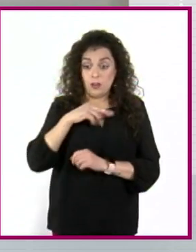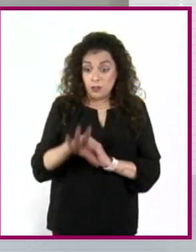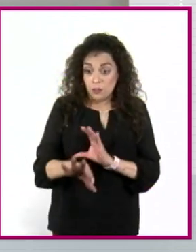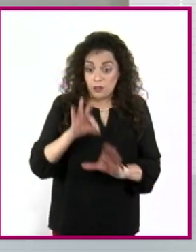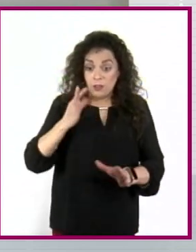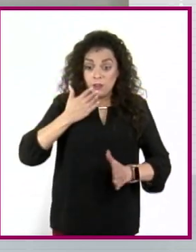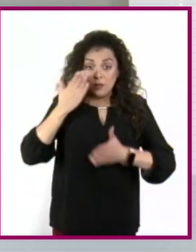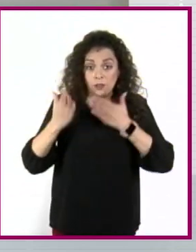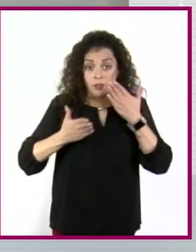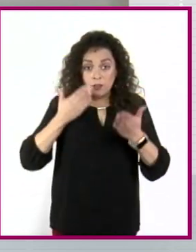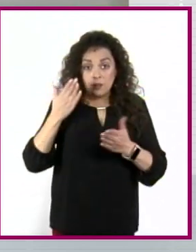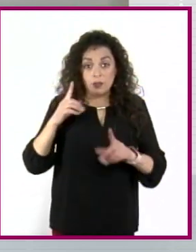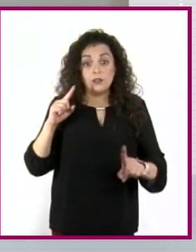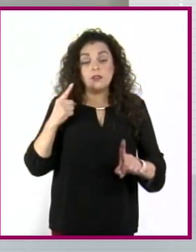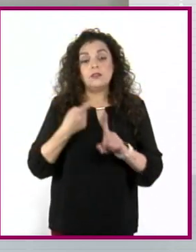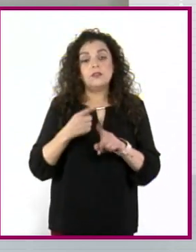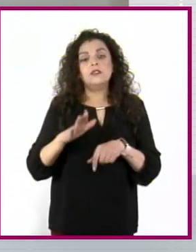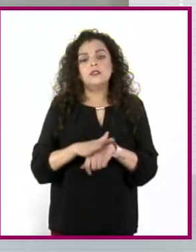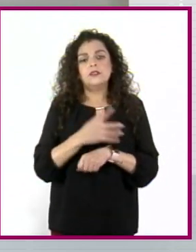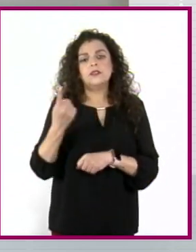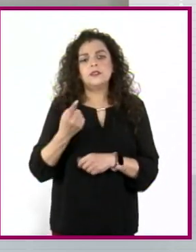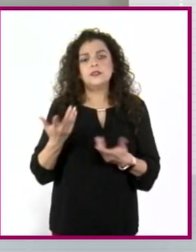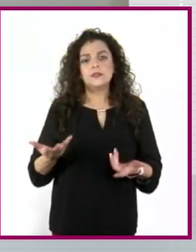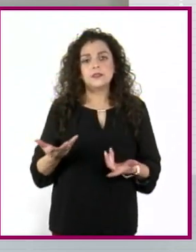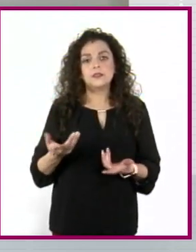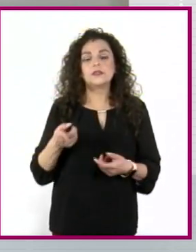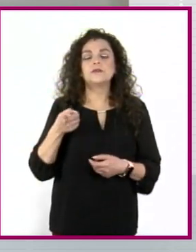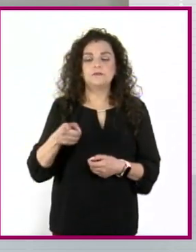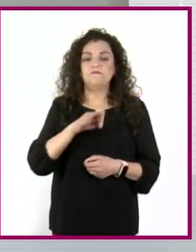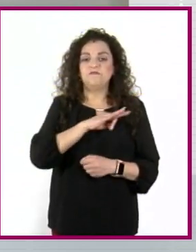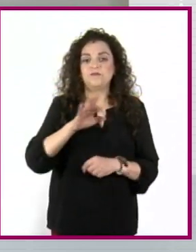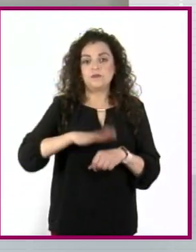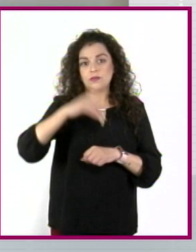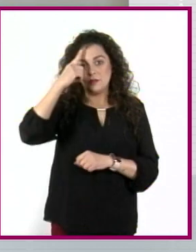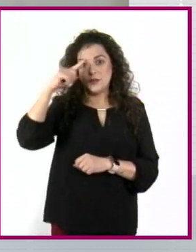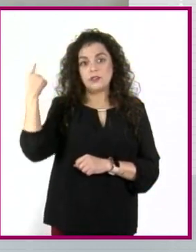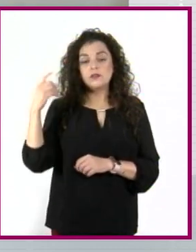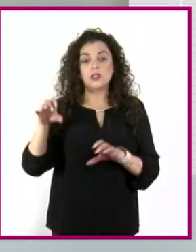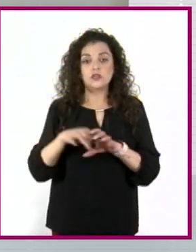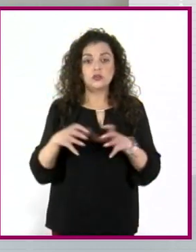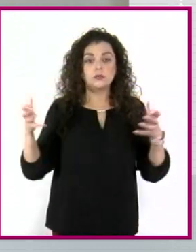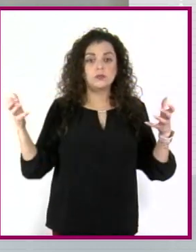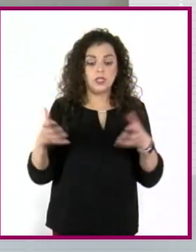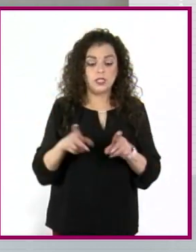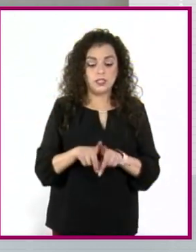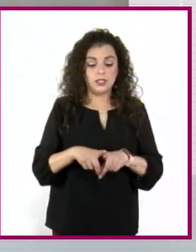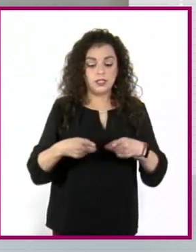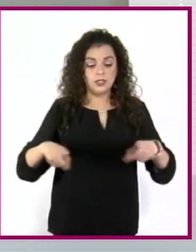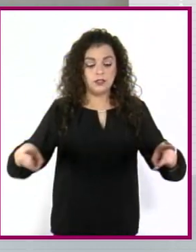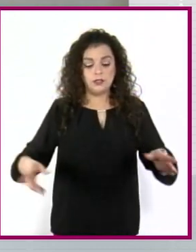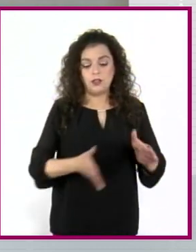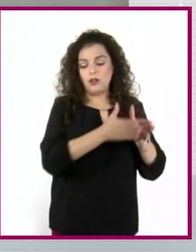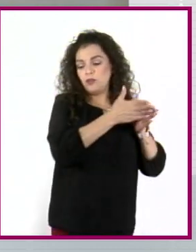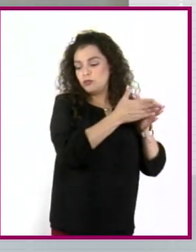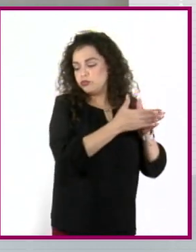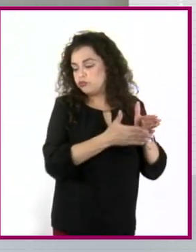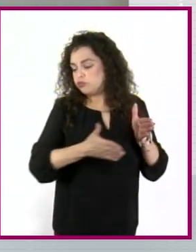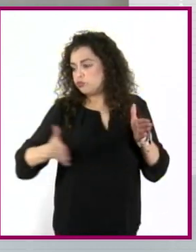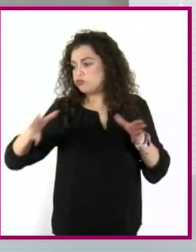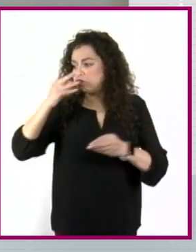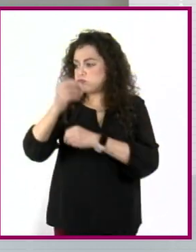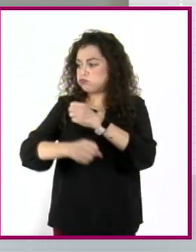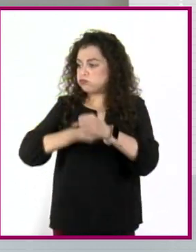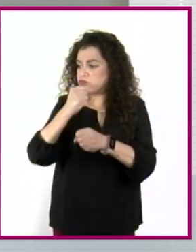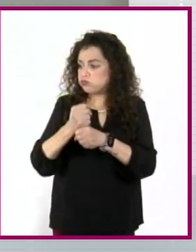es precisamente porque es la que nos va a permitir desarrollarnos a lo largo de muchos años de nuestra